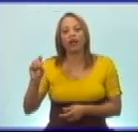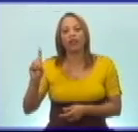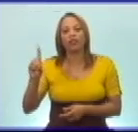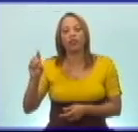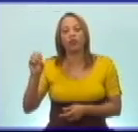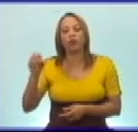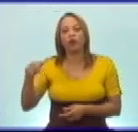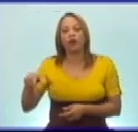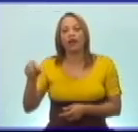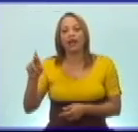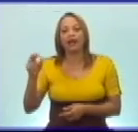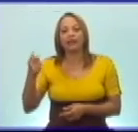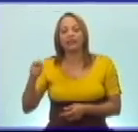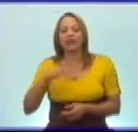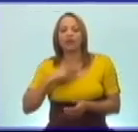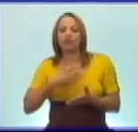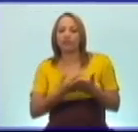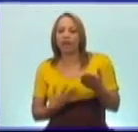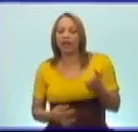el nombre de Fidel.